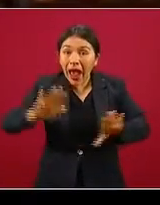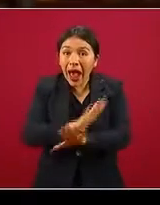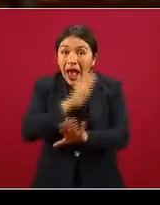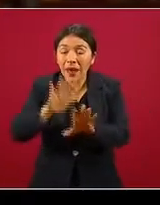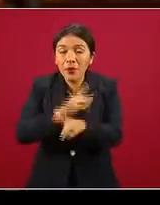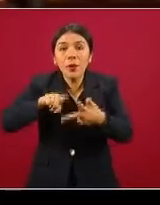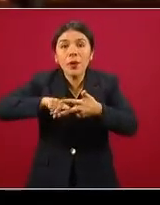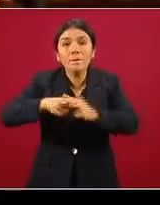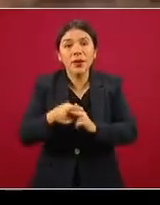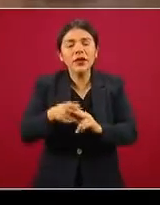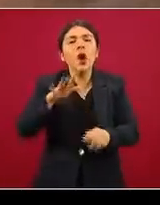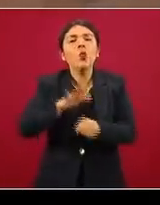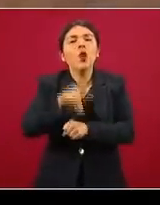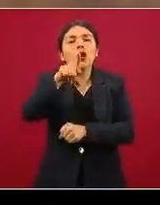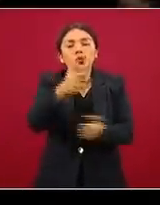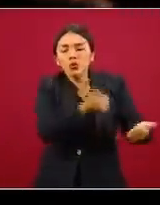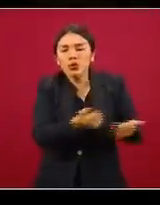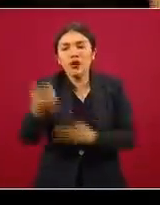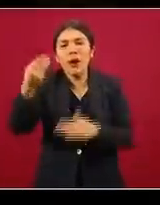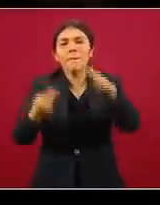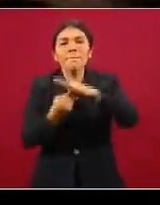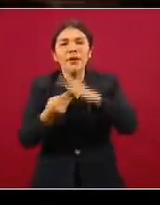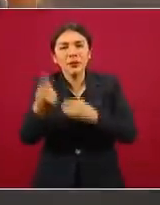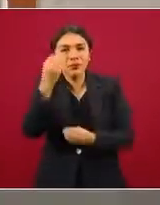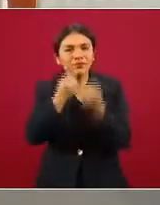empieza con lo que llevas a tu mesa.